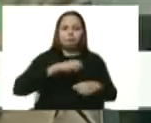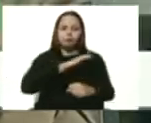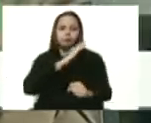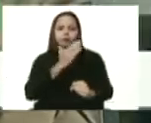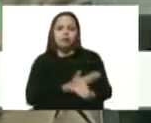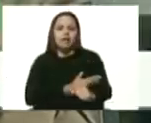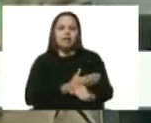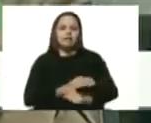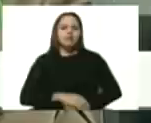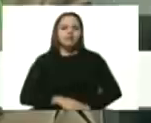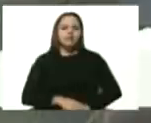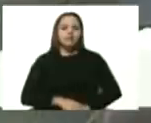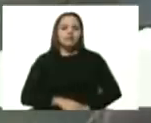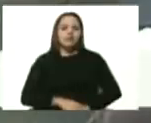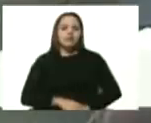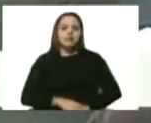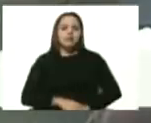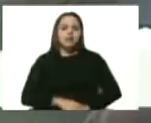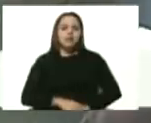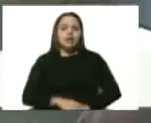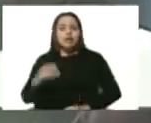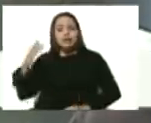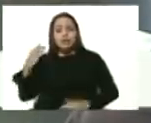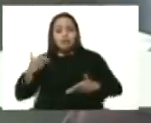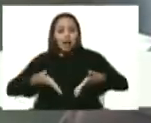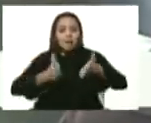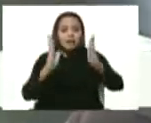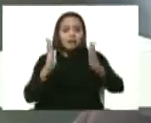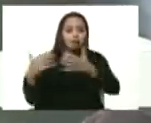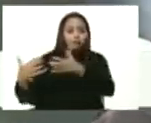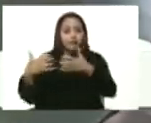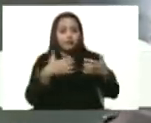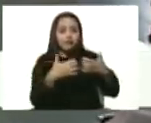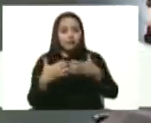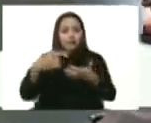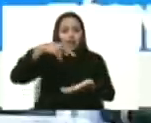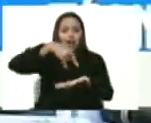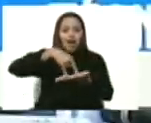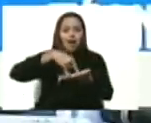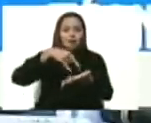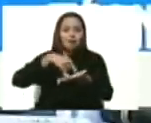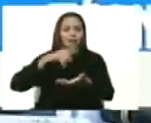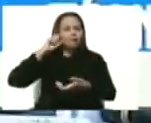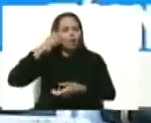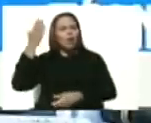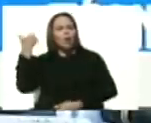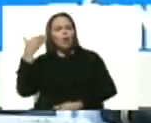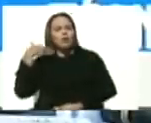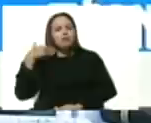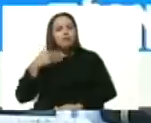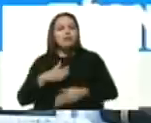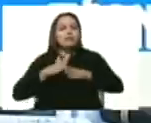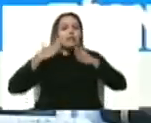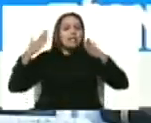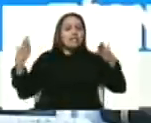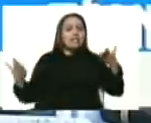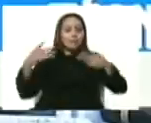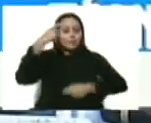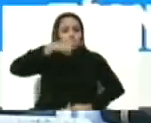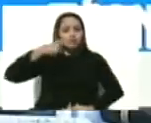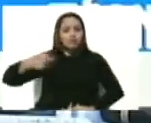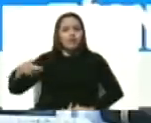nuestra dignidad. En esta ruta bicentenaria de la batalla de Carabobo supimos lo que es la grandeza del venezolano,